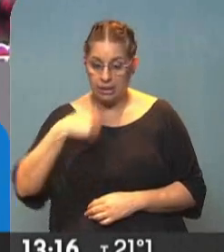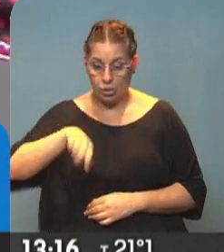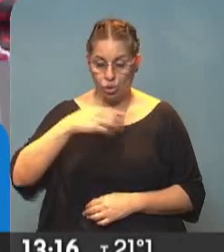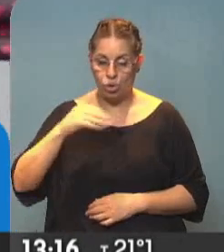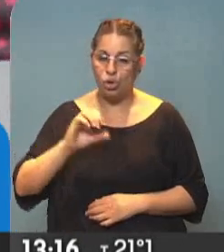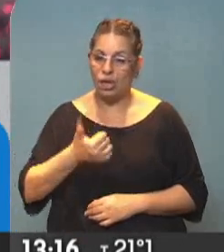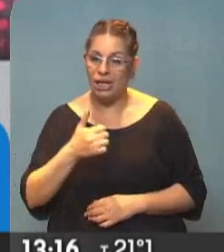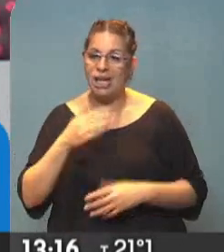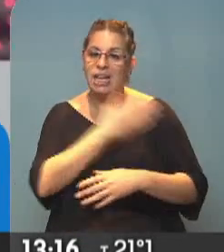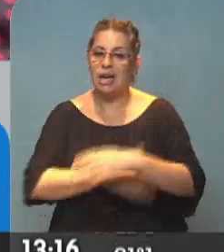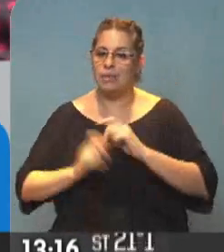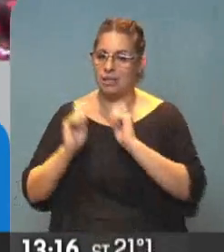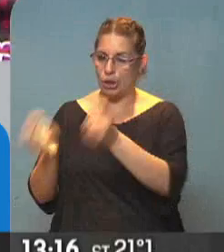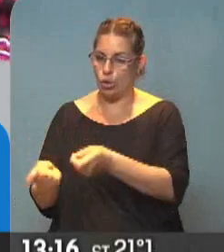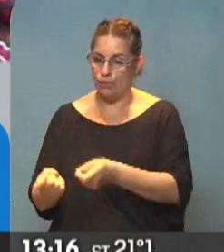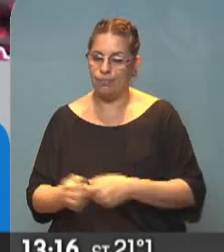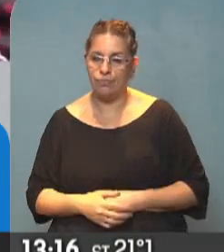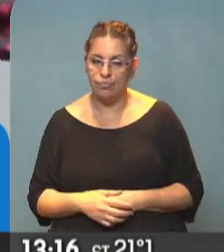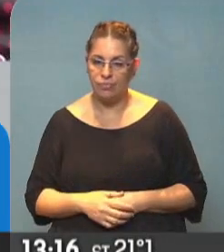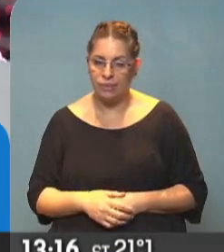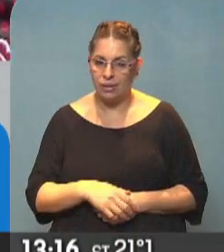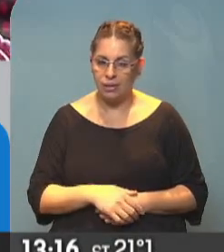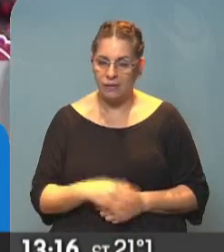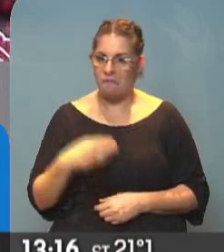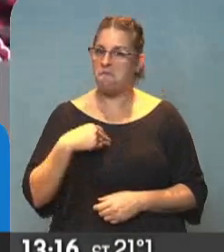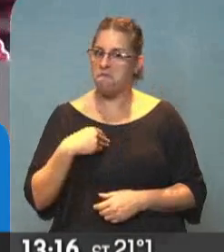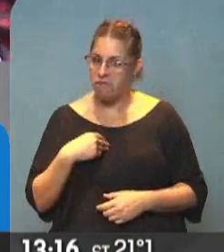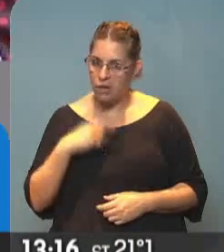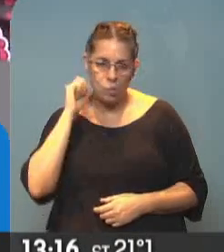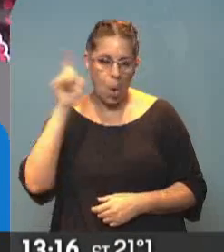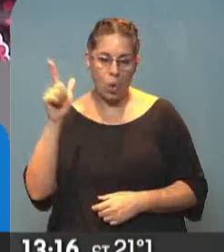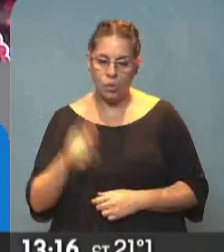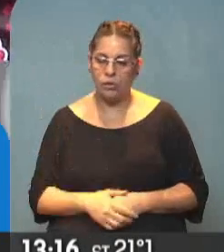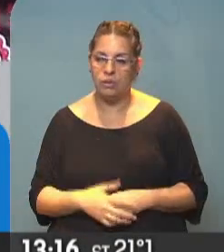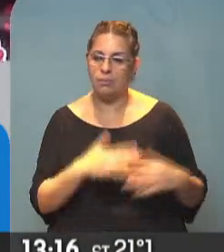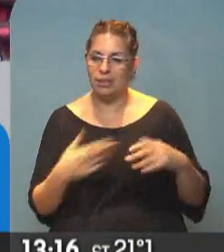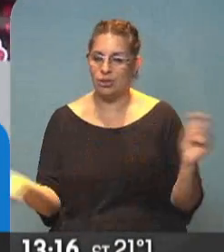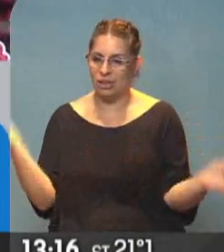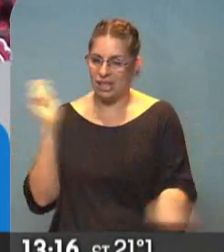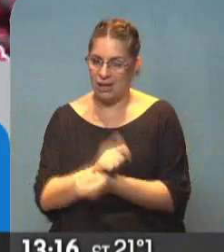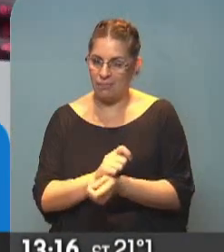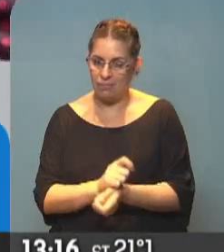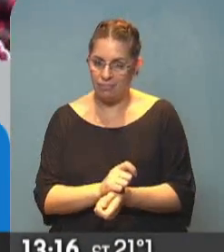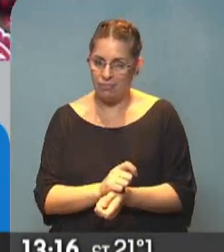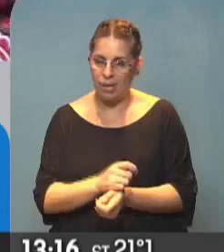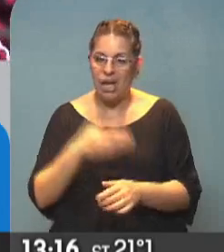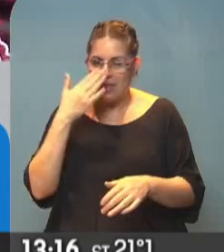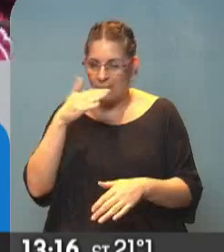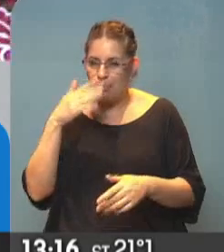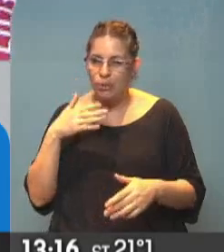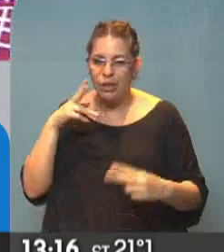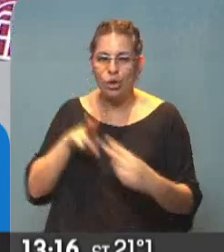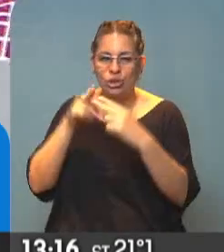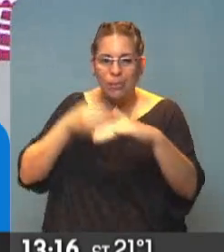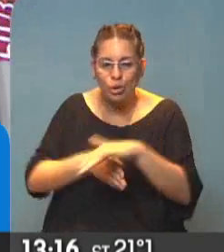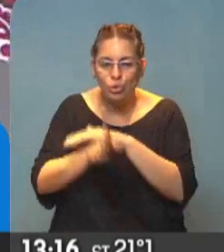si nosotros lo damos vuelta, la camiseta es tuya. Y dio la fe que... Dimos vuelta y la camiseta lo vi en el túnel después. Y sin que yo